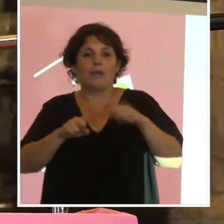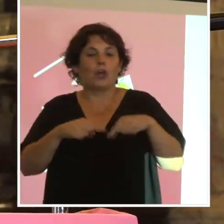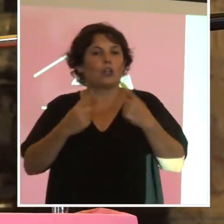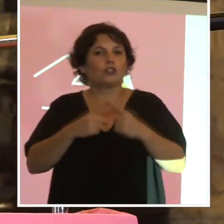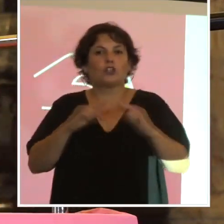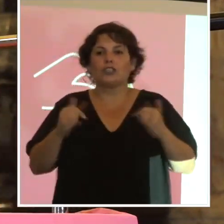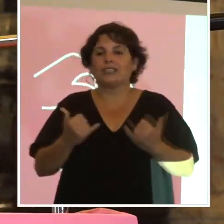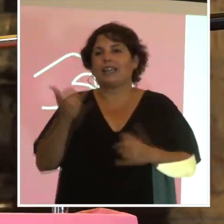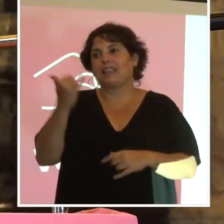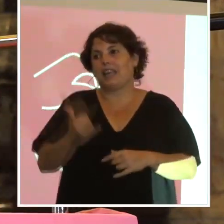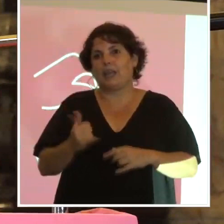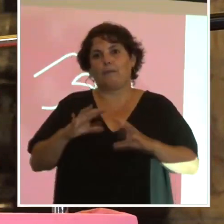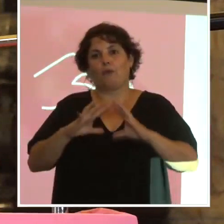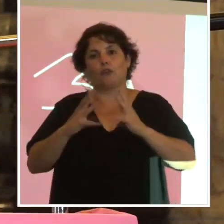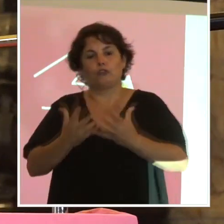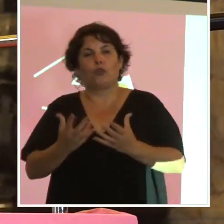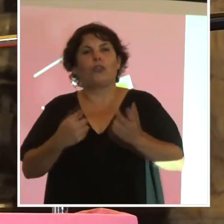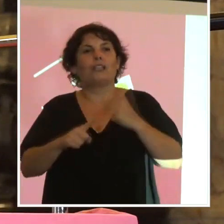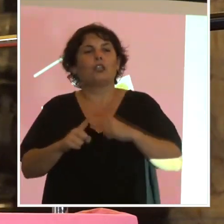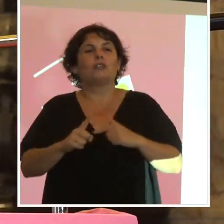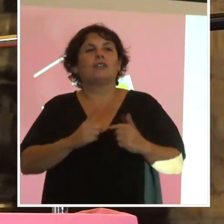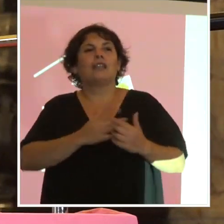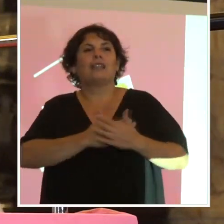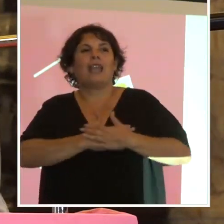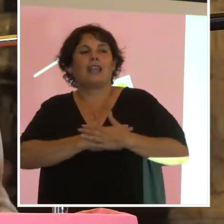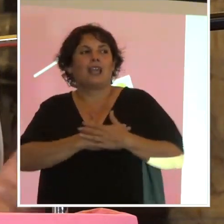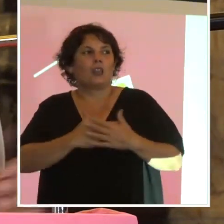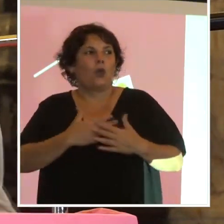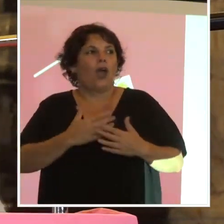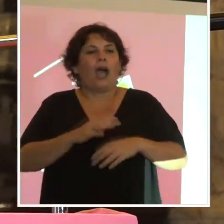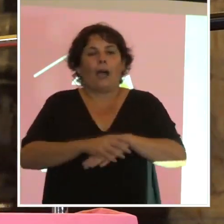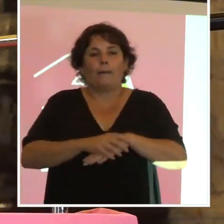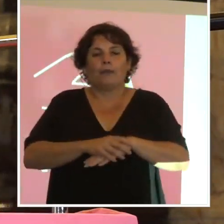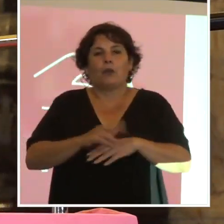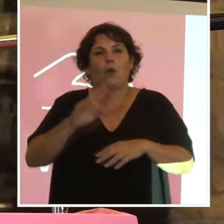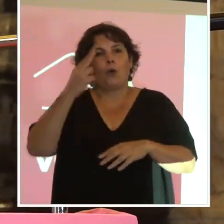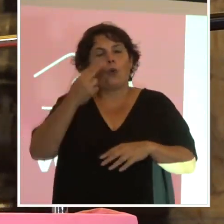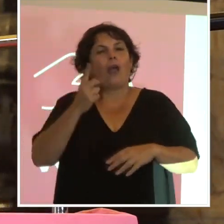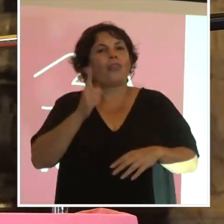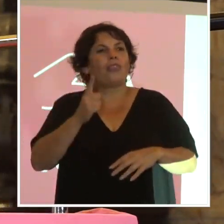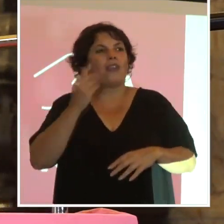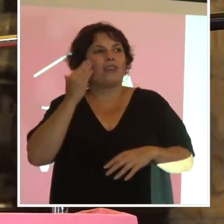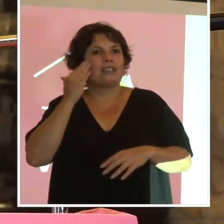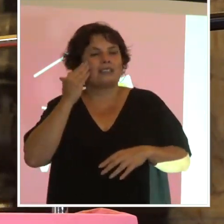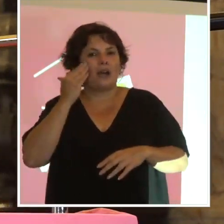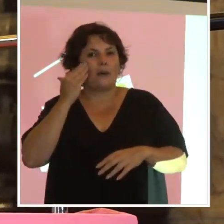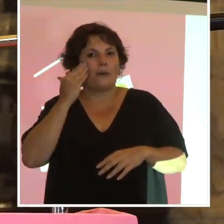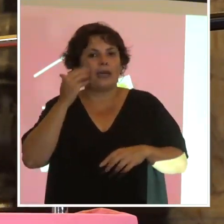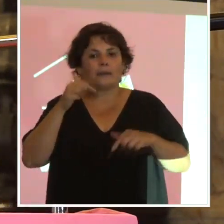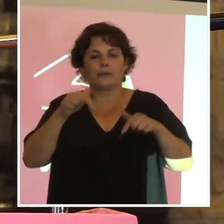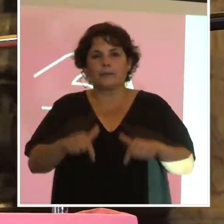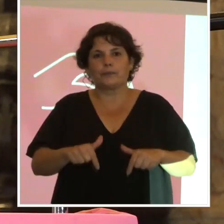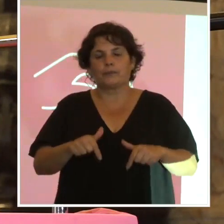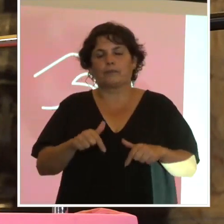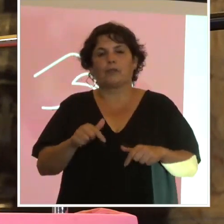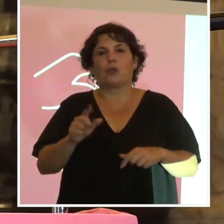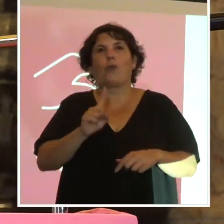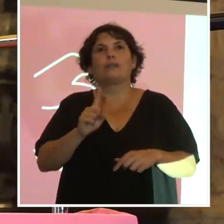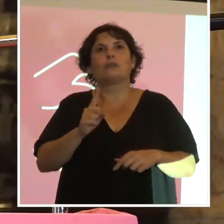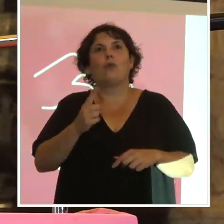todo eso. Así que queridos amigos, el Uruguay todo tiene que saber que esto no es un asunto de uno solo.